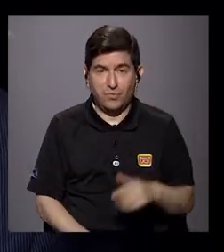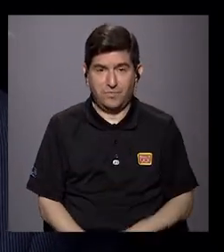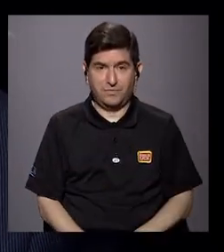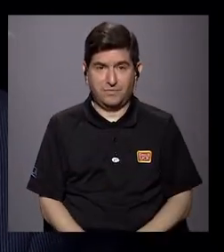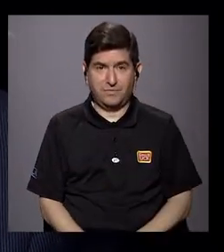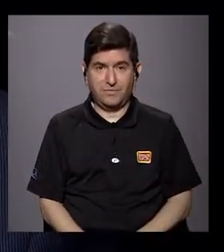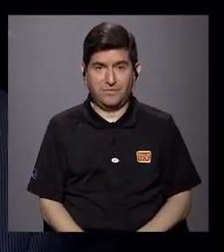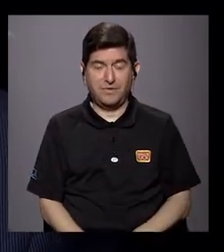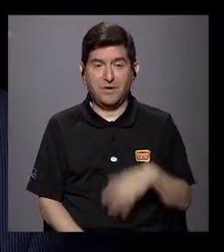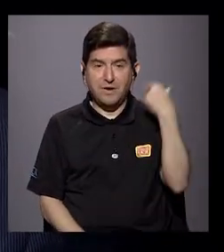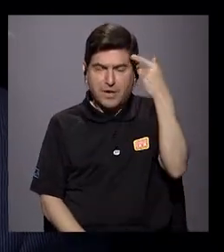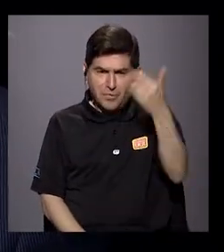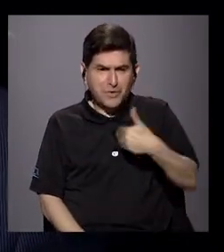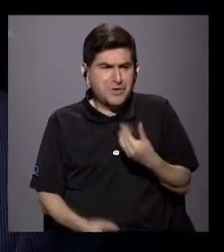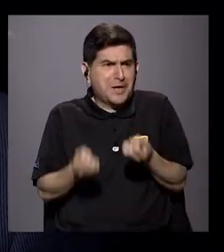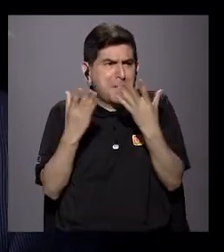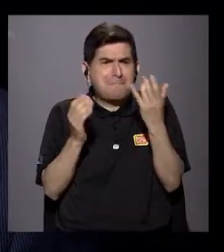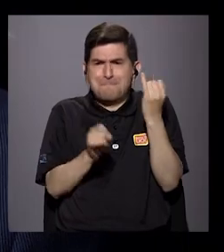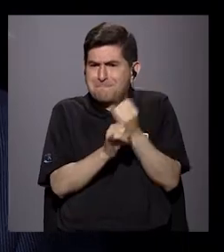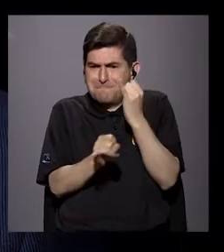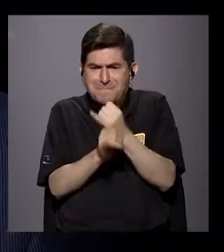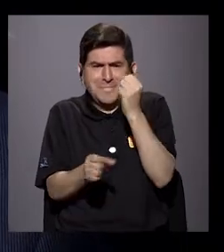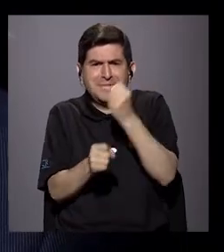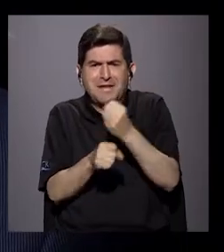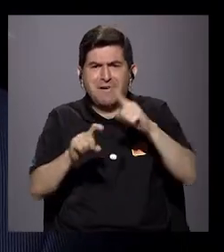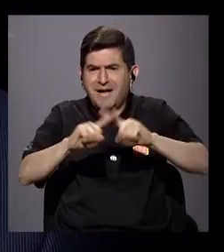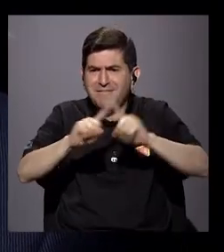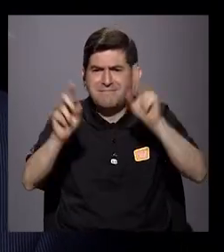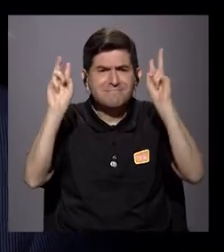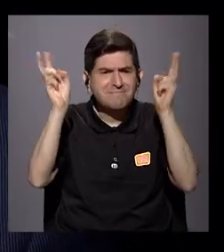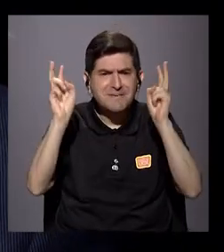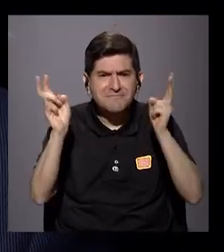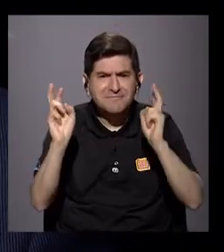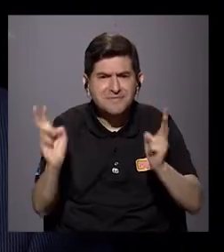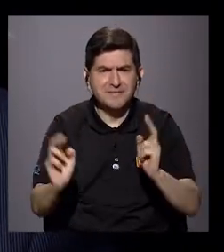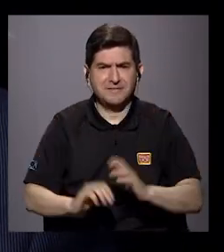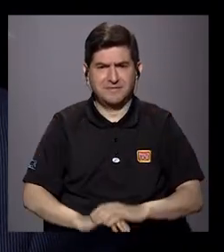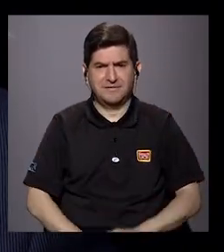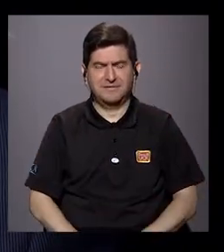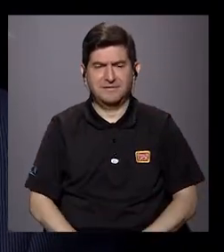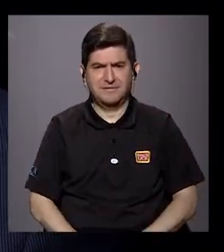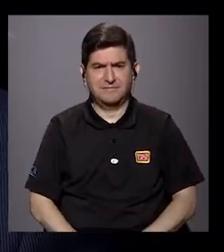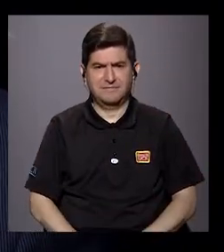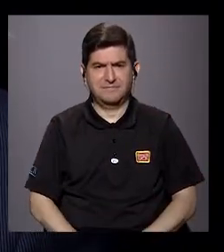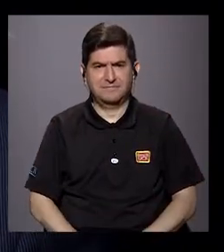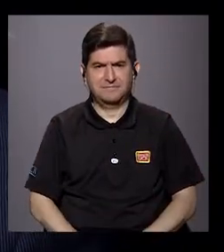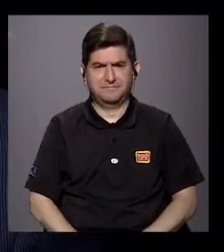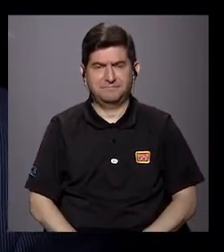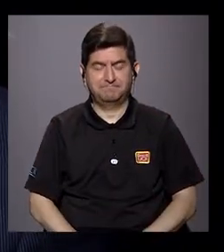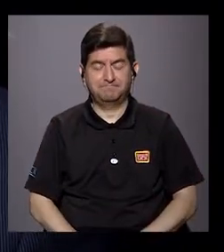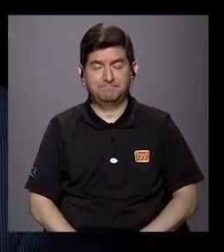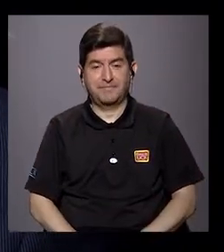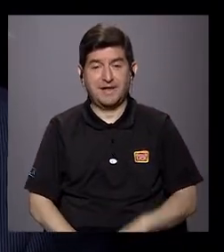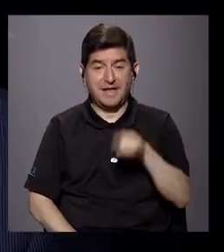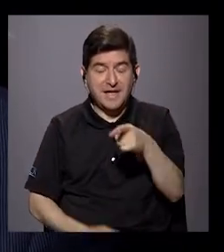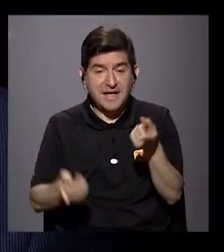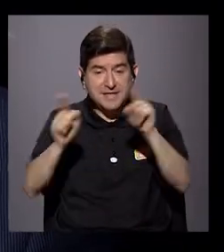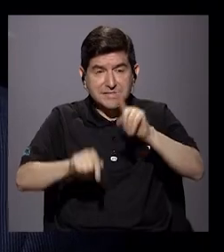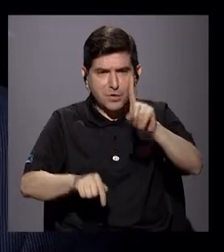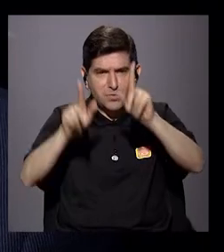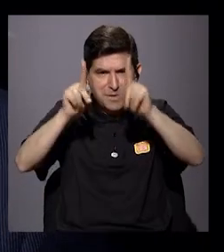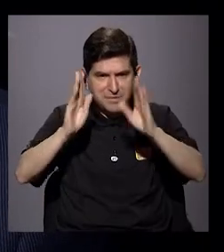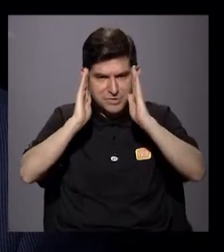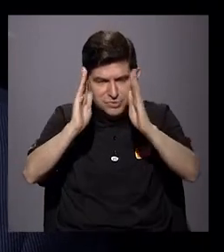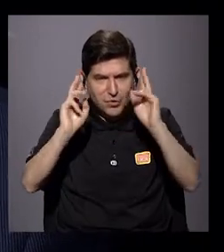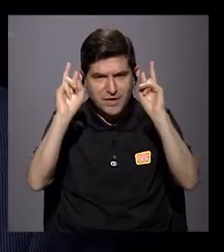tiene muchísimas instituciones que trabajan en otros temas y por el hecho de que, digamos, en este caso una persona